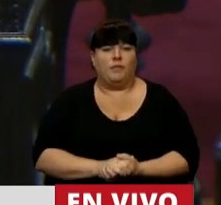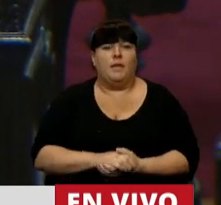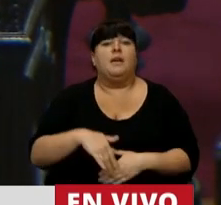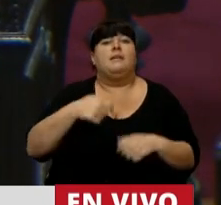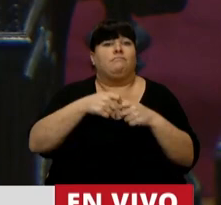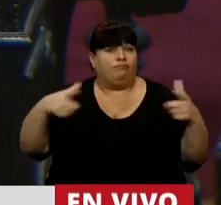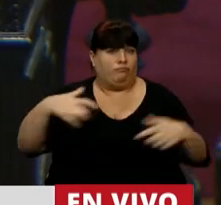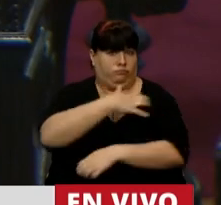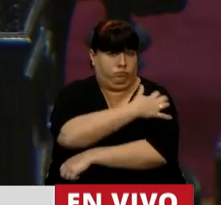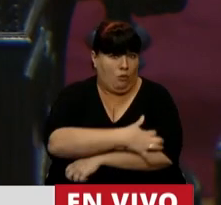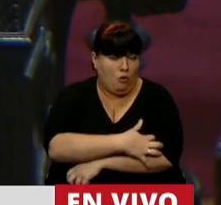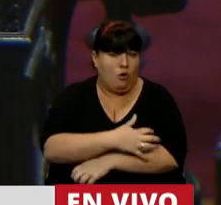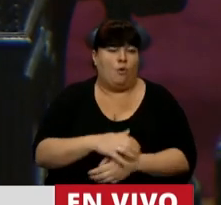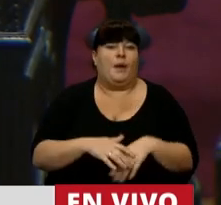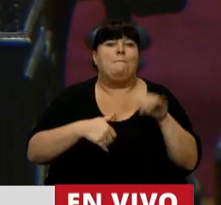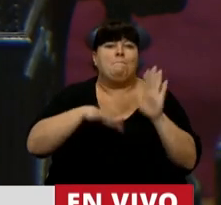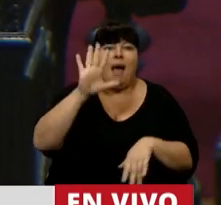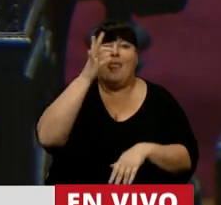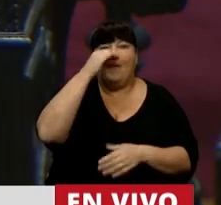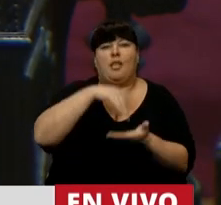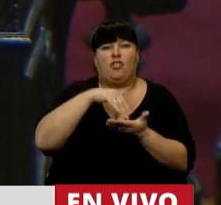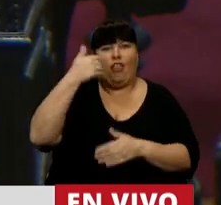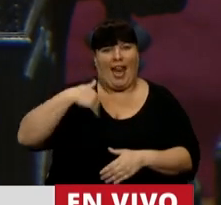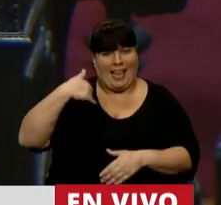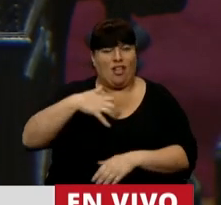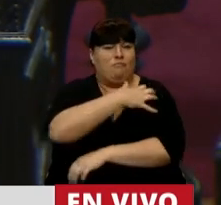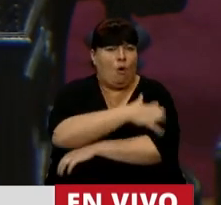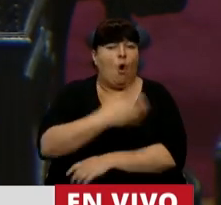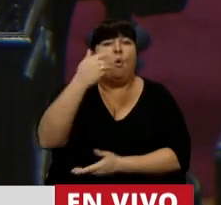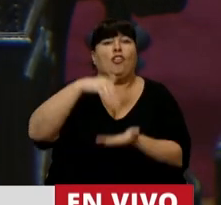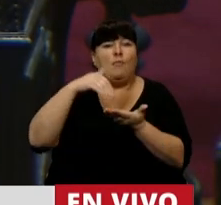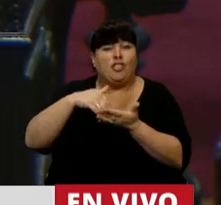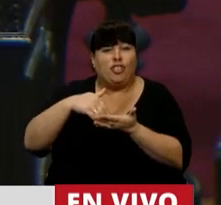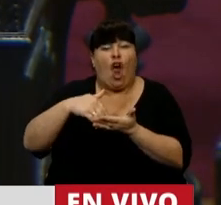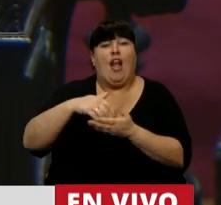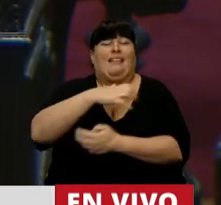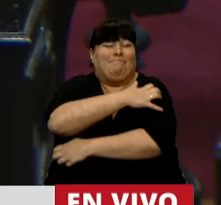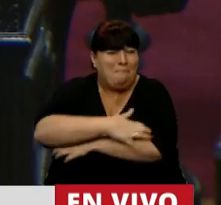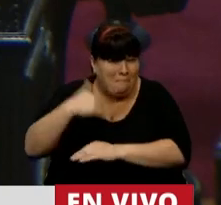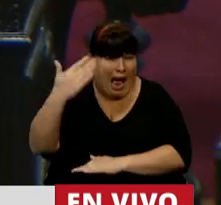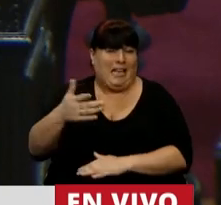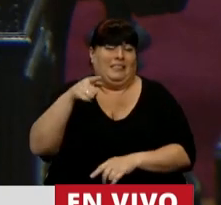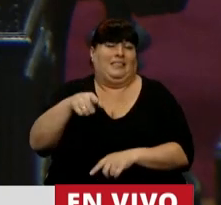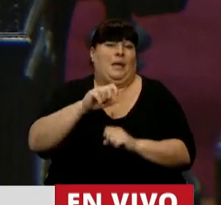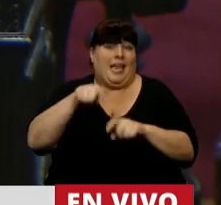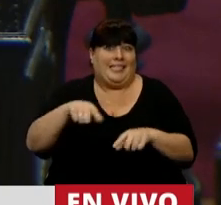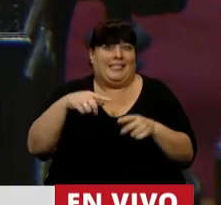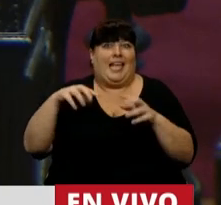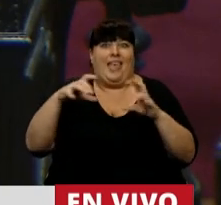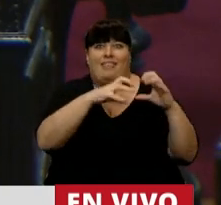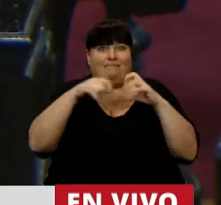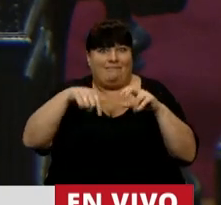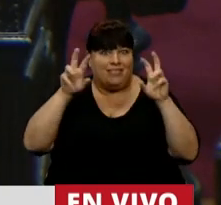incremento de la pobreza, con más de 20 millones de argentinos en la pobreza y 4 millones de argentinos en la indigencia, que impacta en la discusión de esta noche,